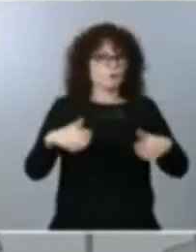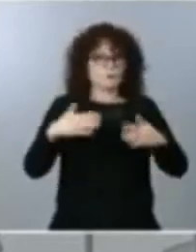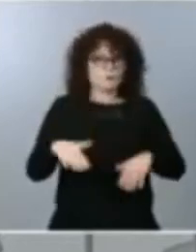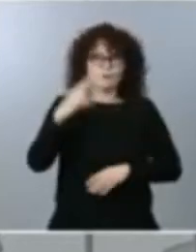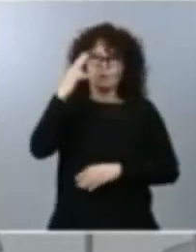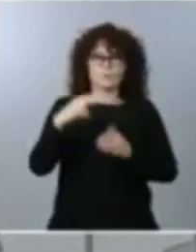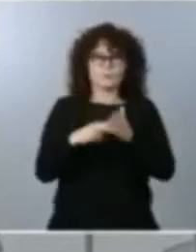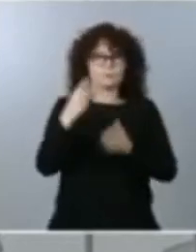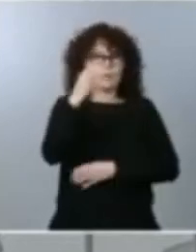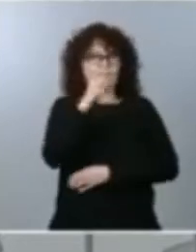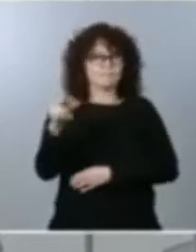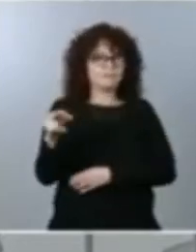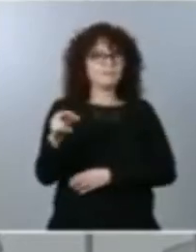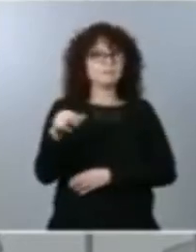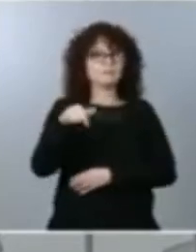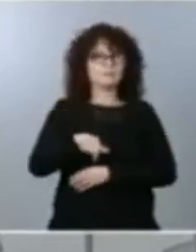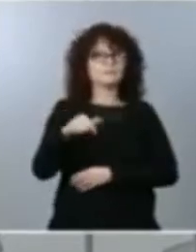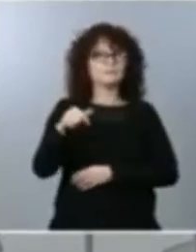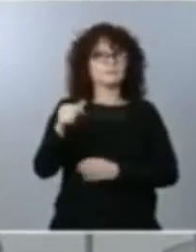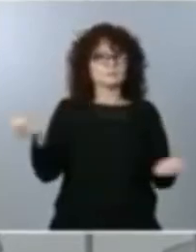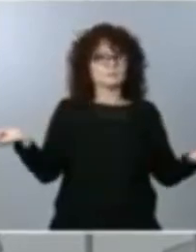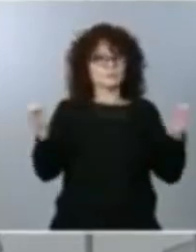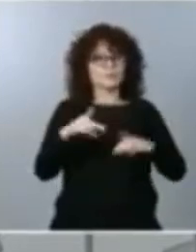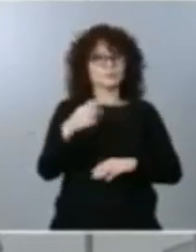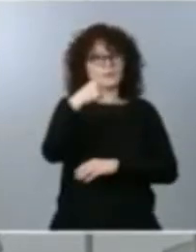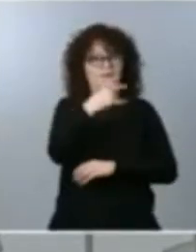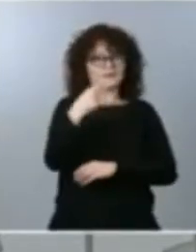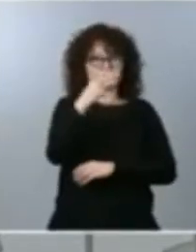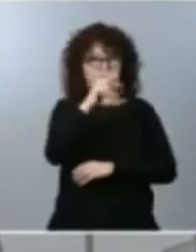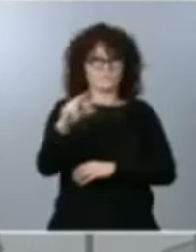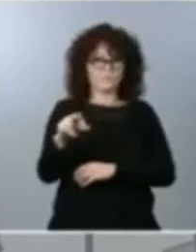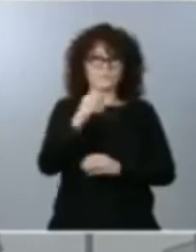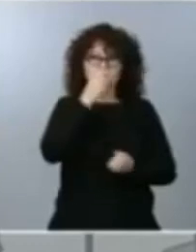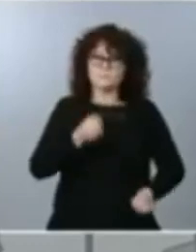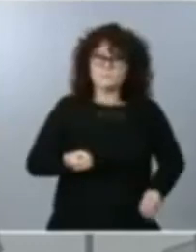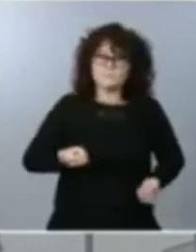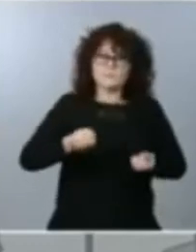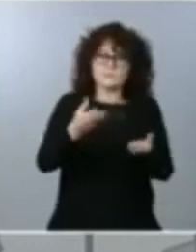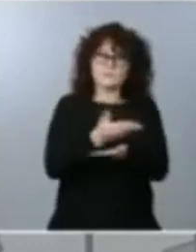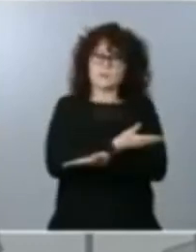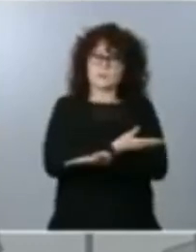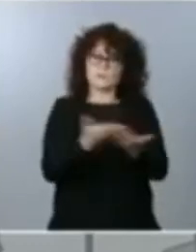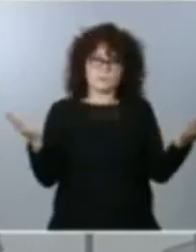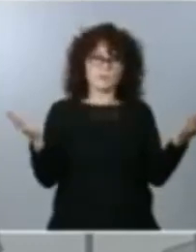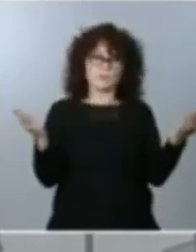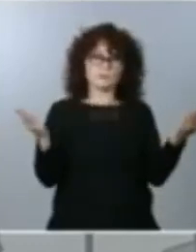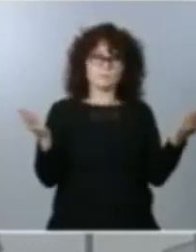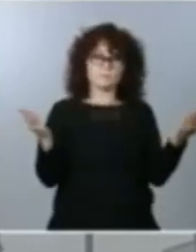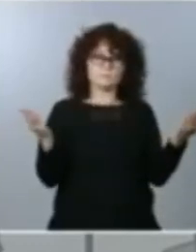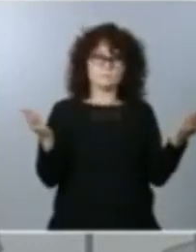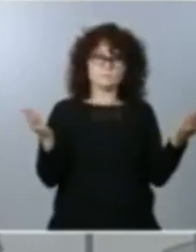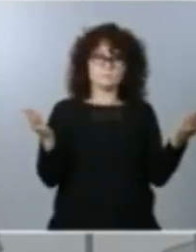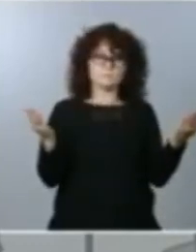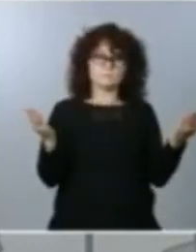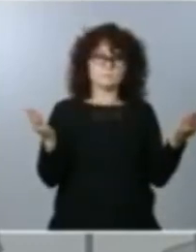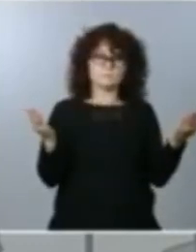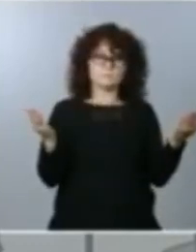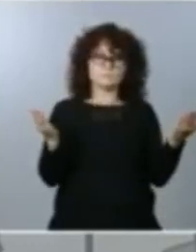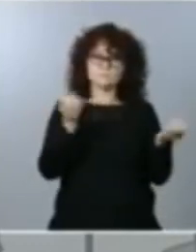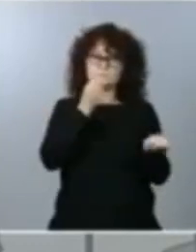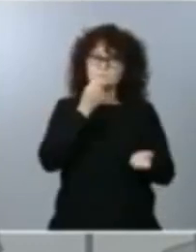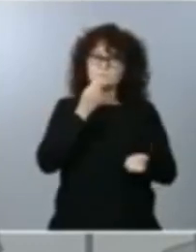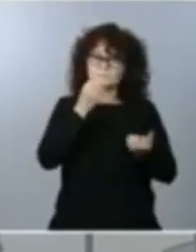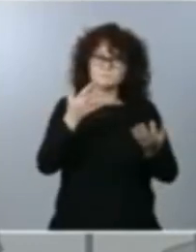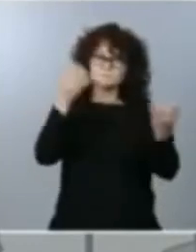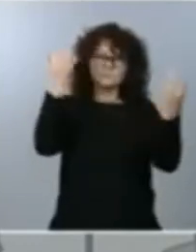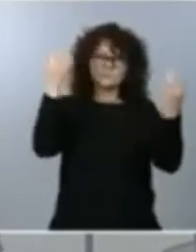es que esta cumbre tan importante del G20 traslada un mensaje de confianza, de certidumbre, a la opinión pública mundial sobre